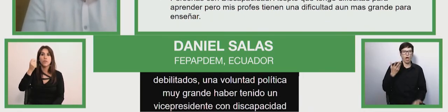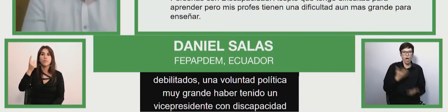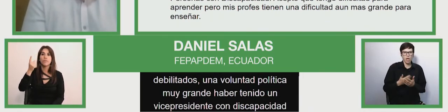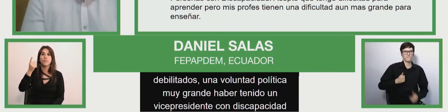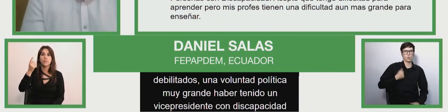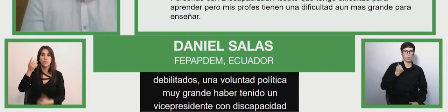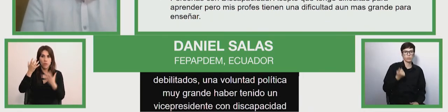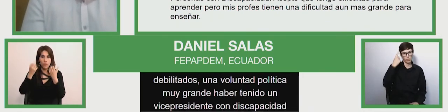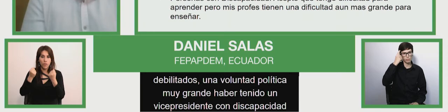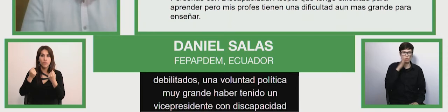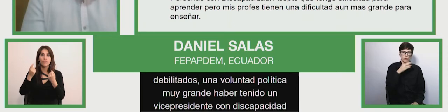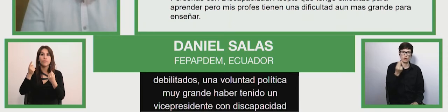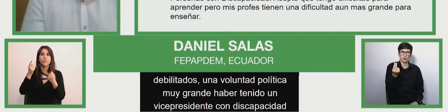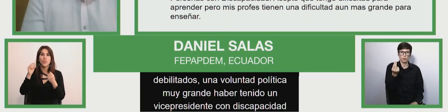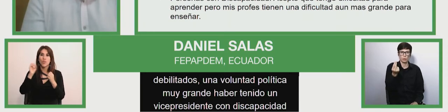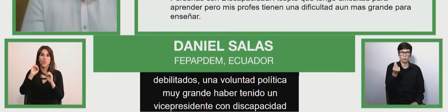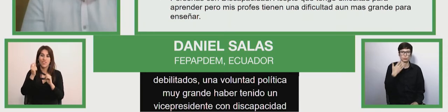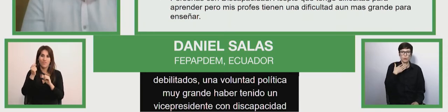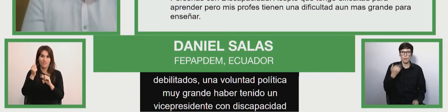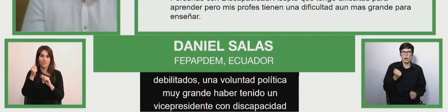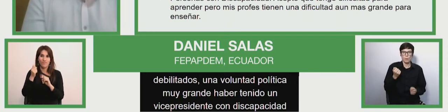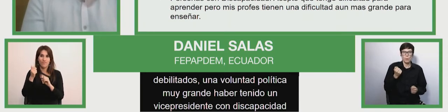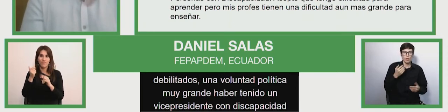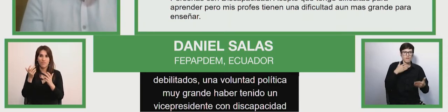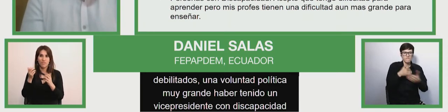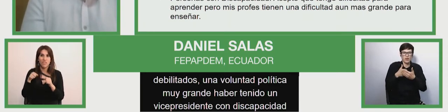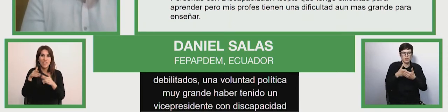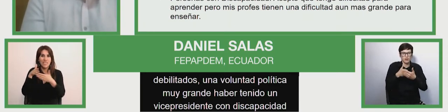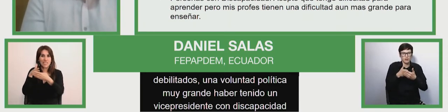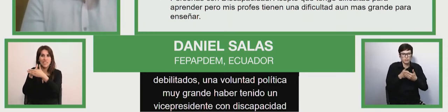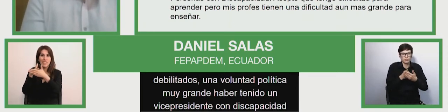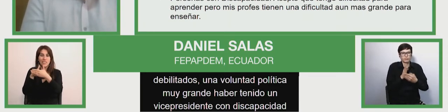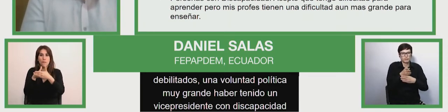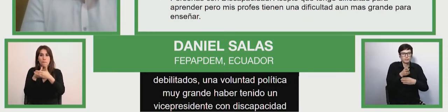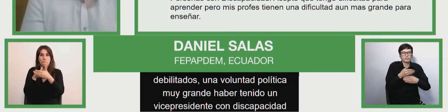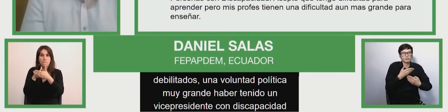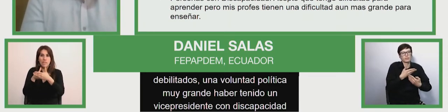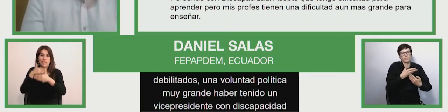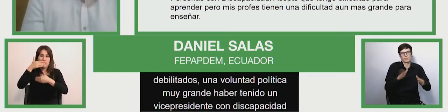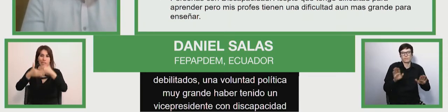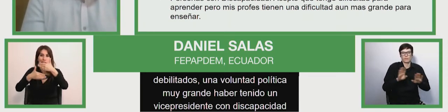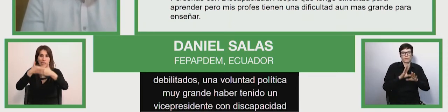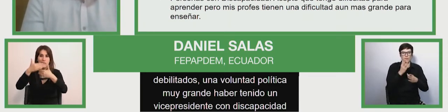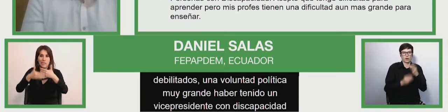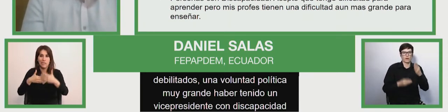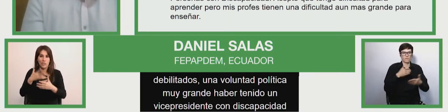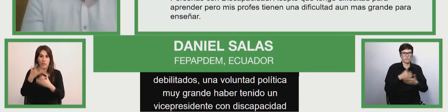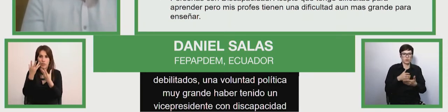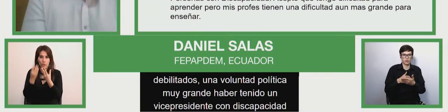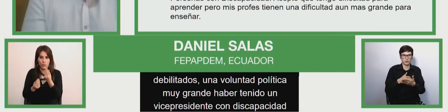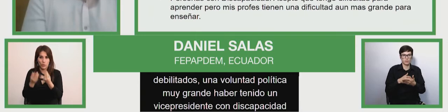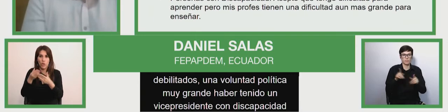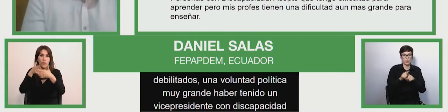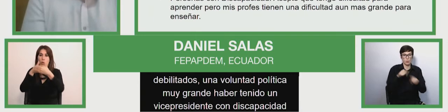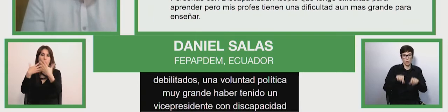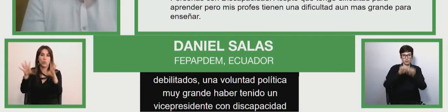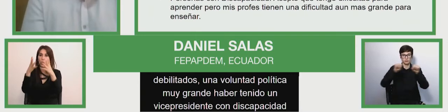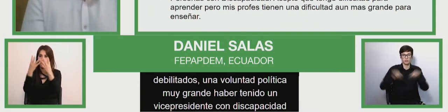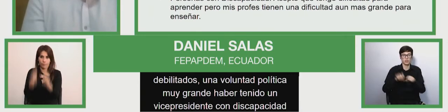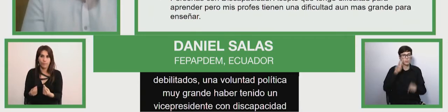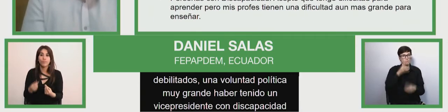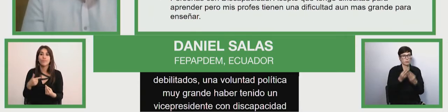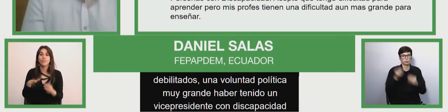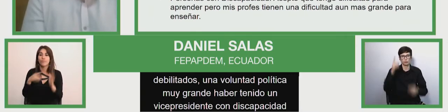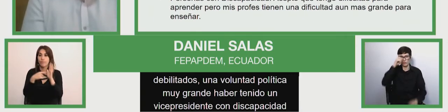estructurado que nos permite ir superando estas barreras. Desde los docentes también veíamos muchísimas dificultades, cuando decíamos poca formación,